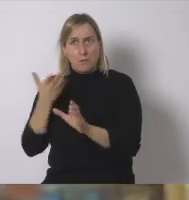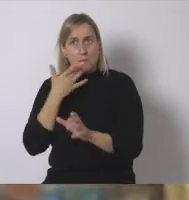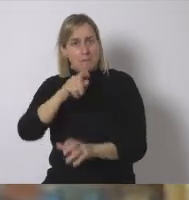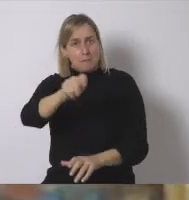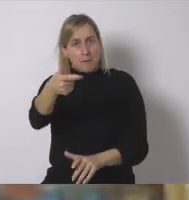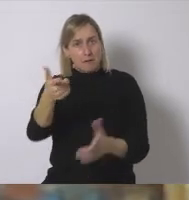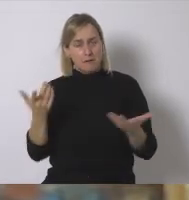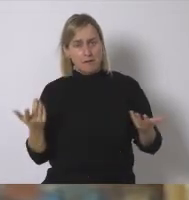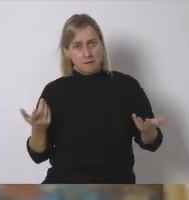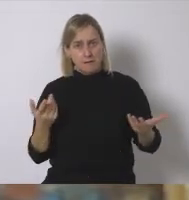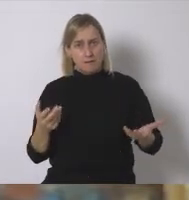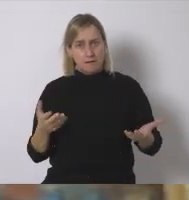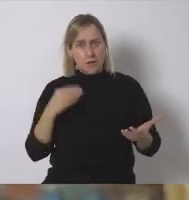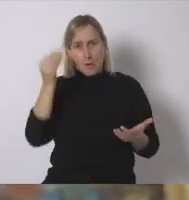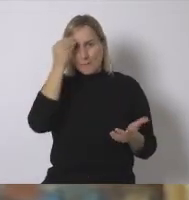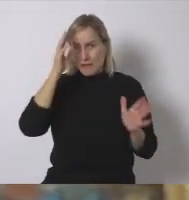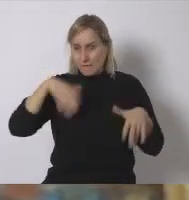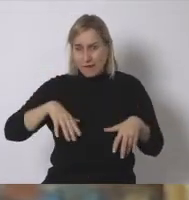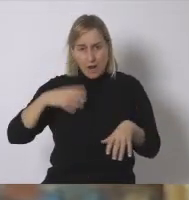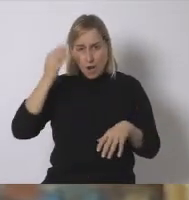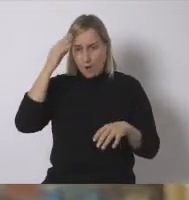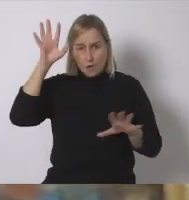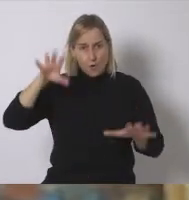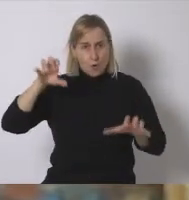que no hemos aprendido